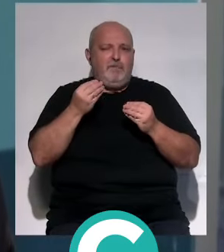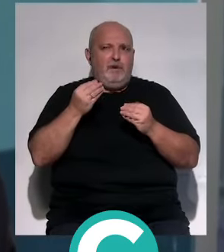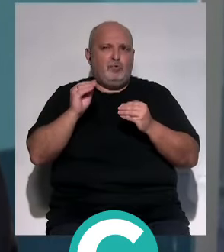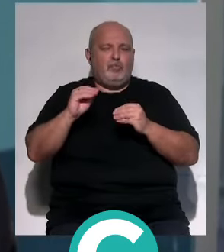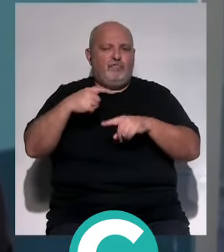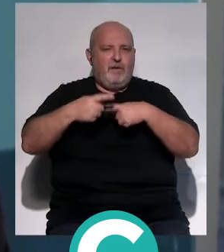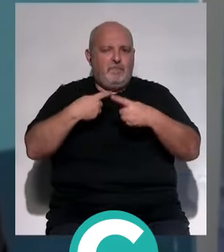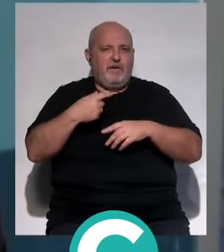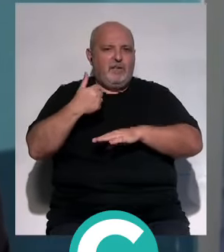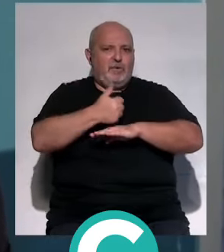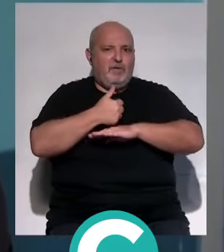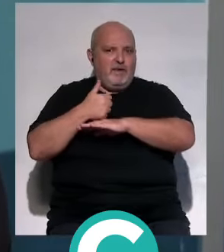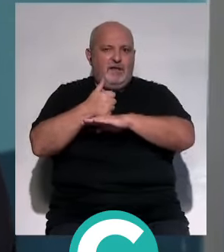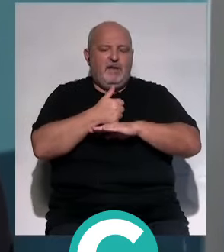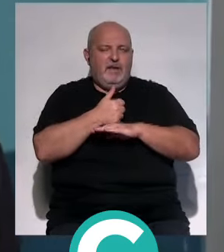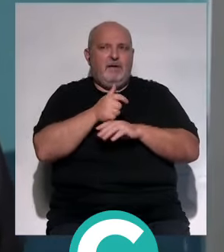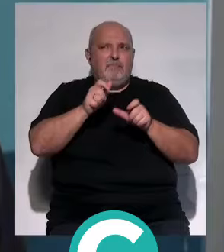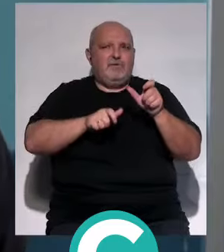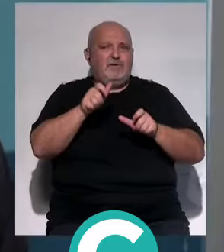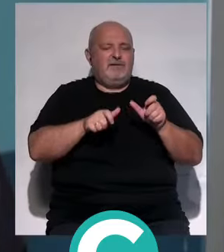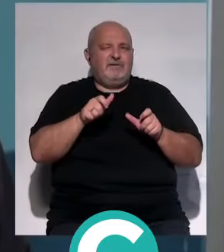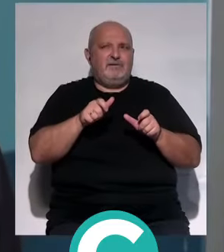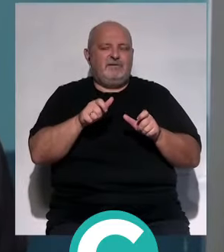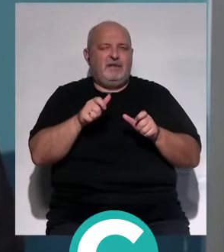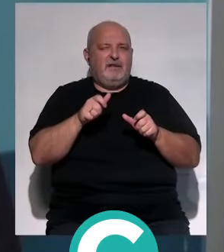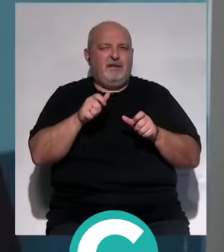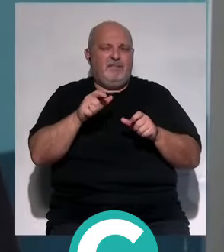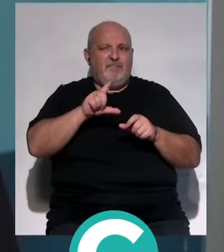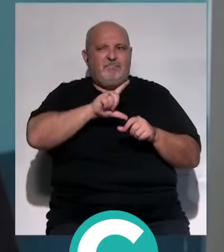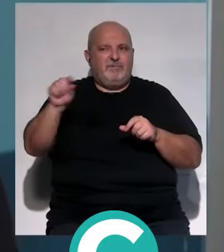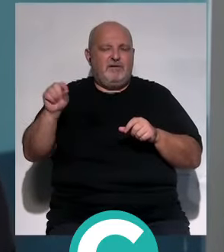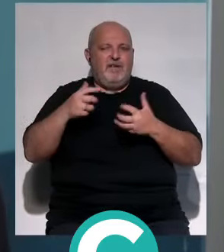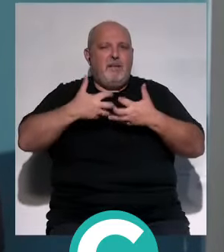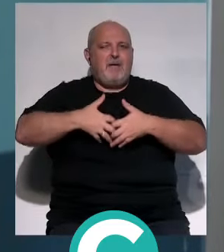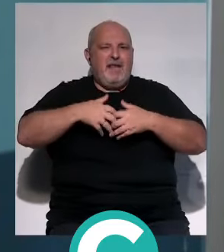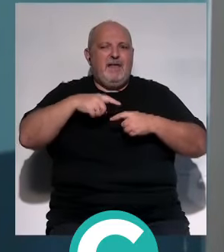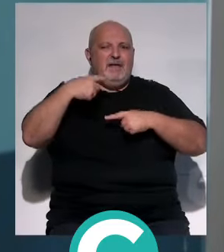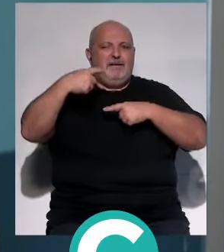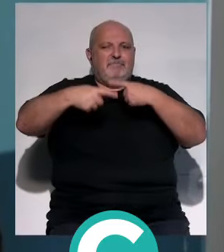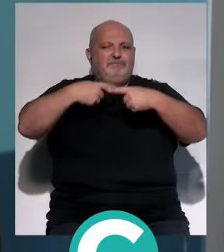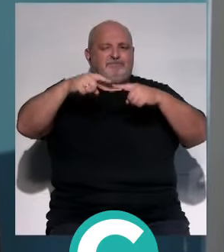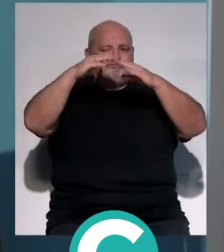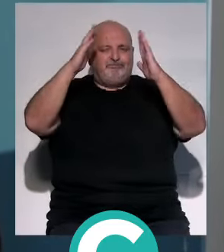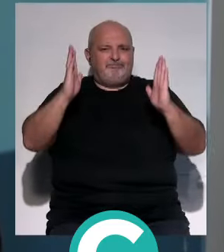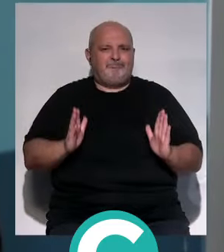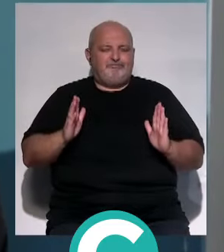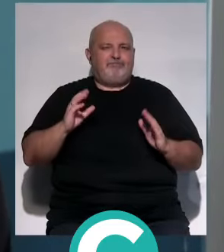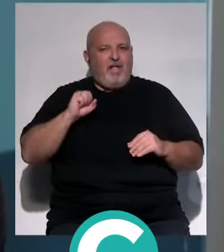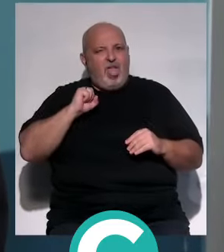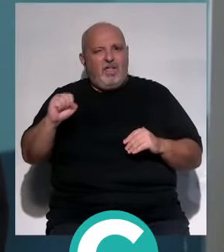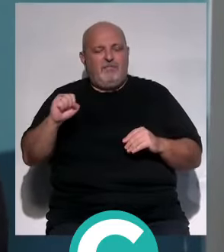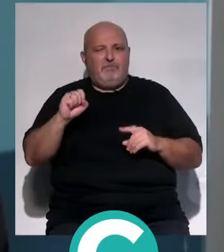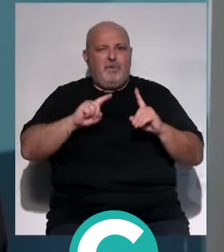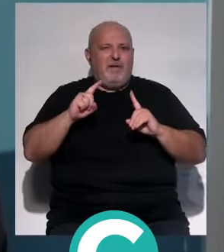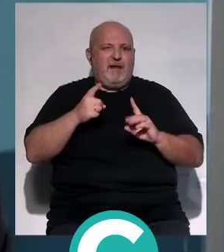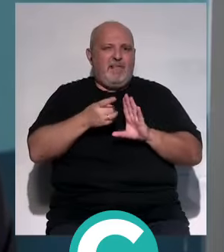en su familia, en el ciudadano y en esas personas que salen de diálisis, que eso le produce una vida realmente mermada,